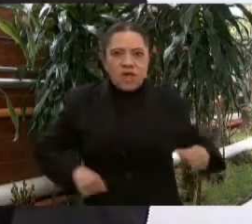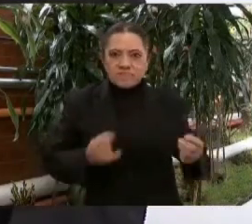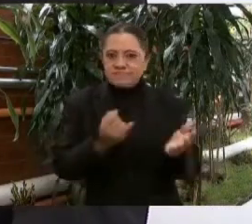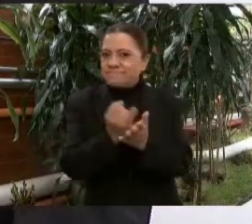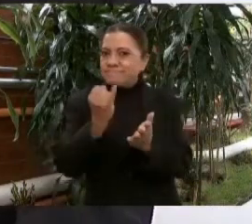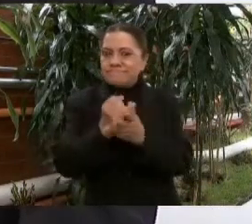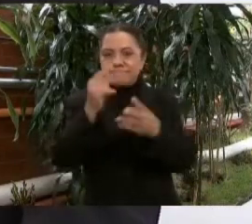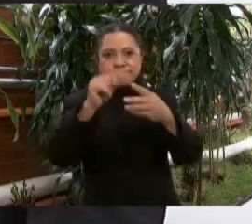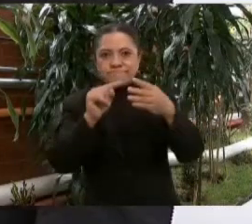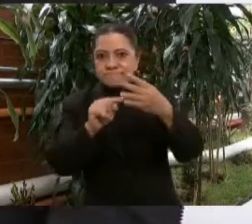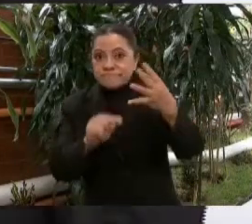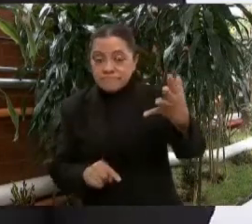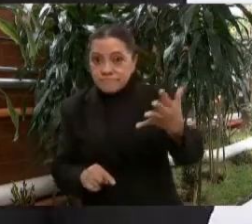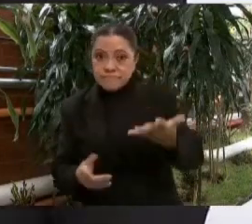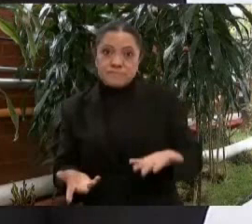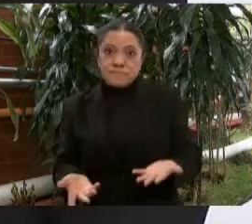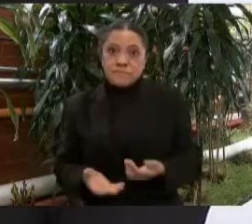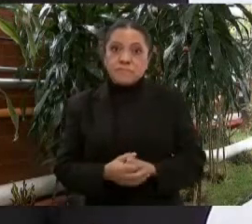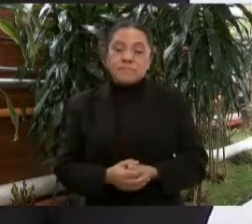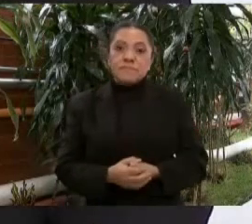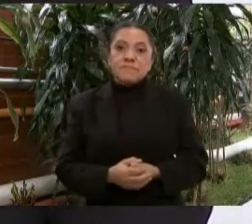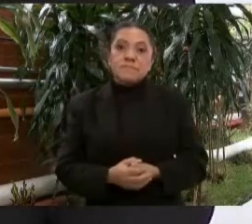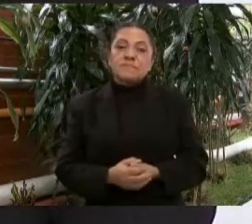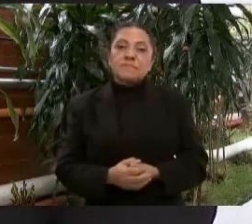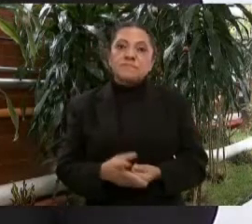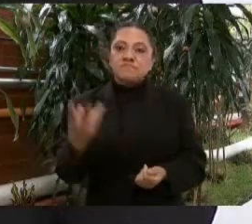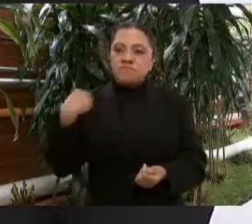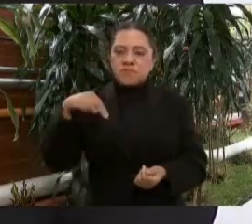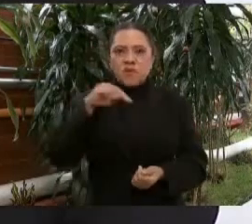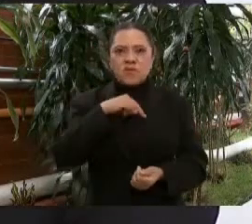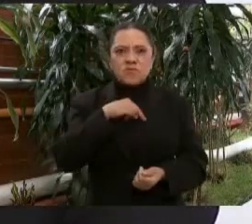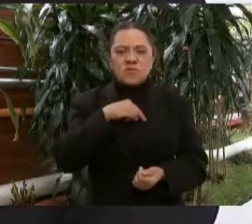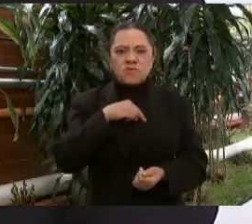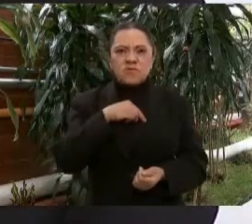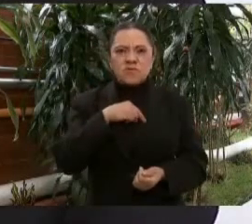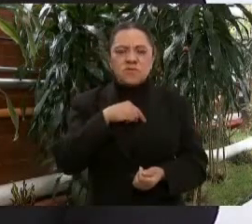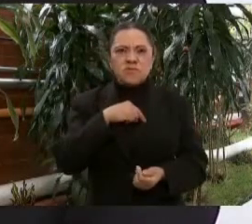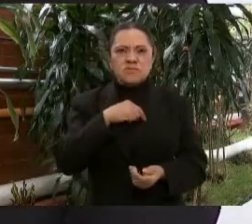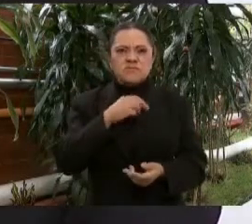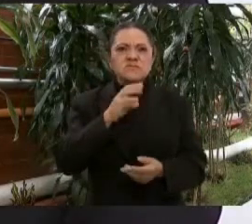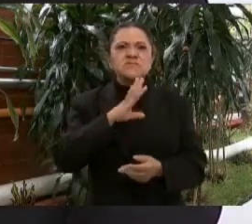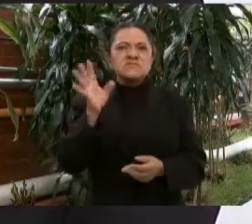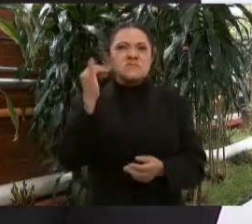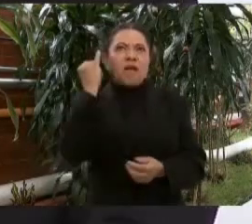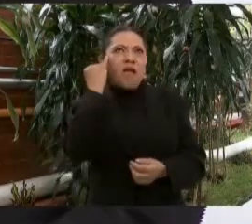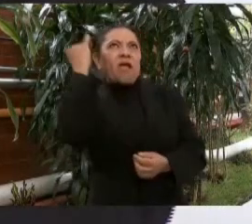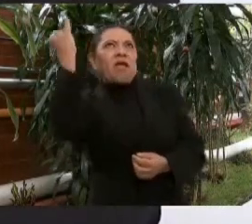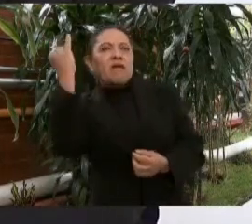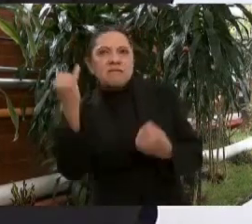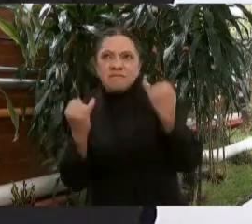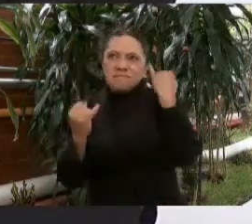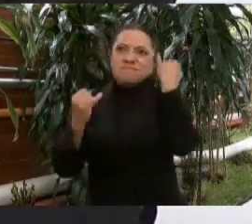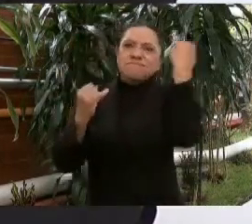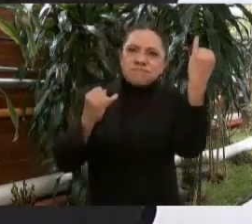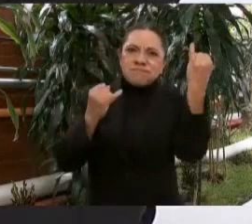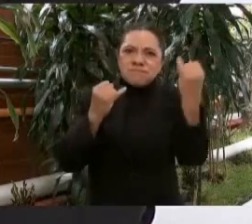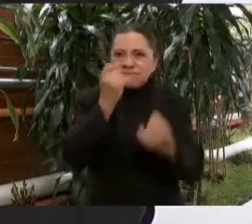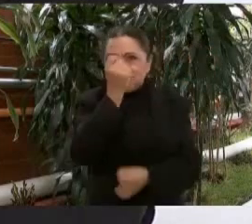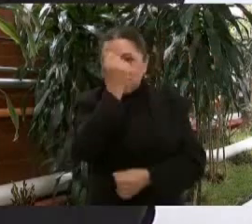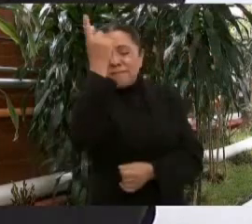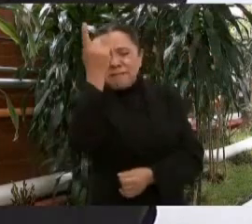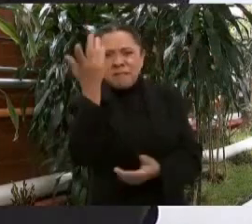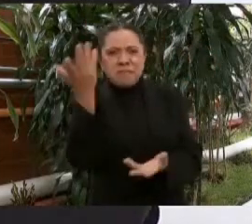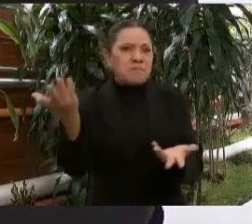nosotros no actuamos a partir de ocurrencias, todo